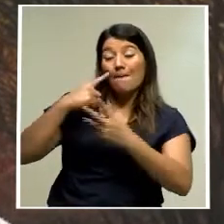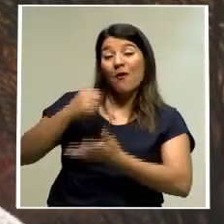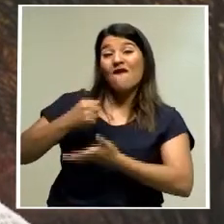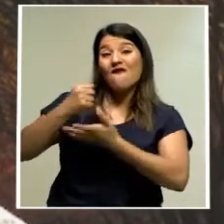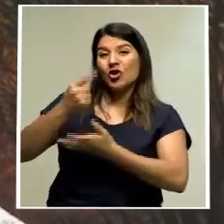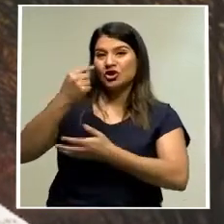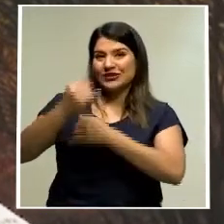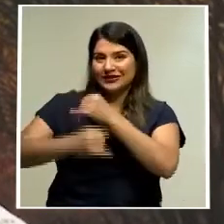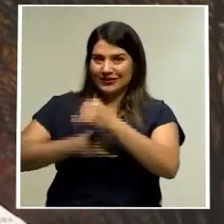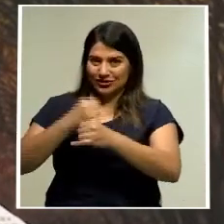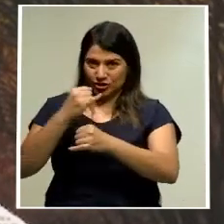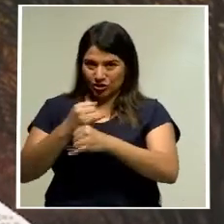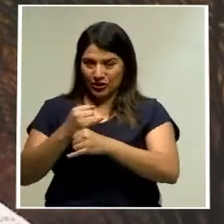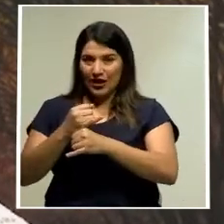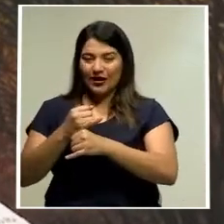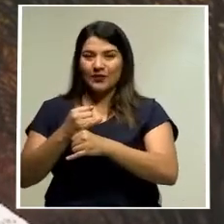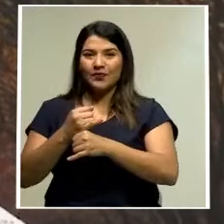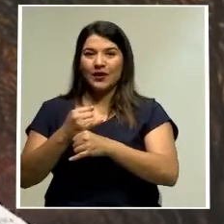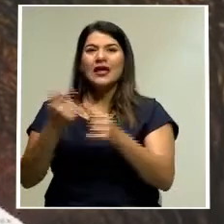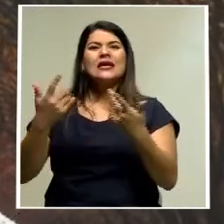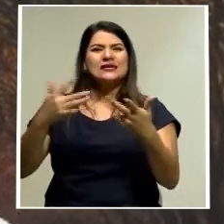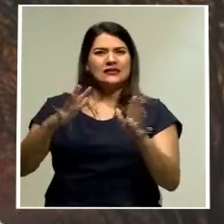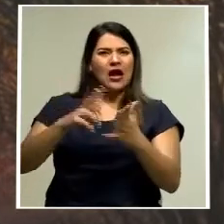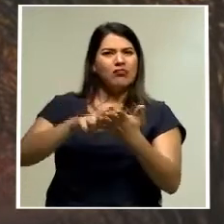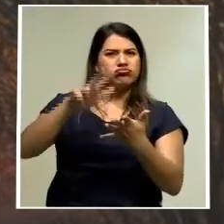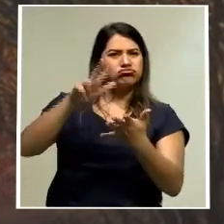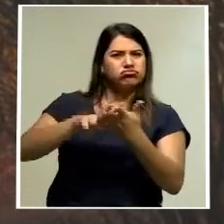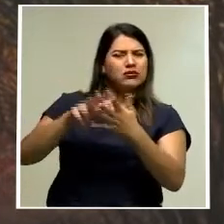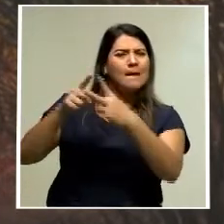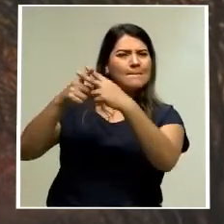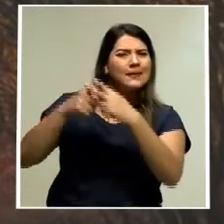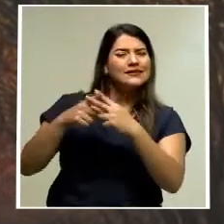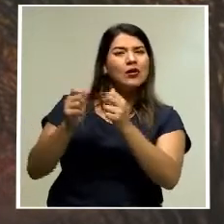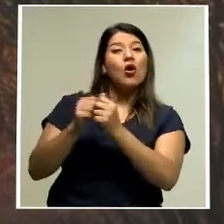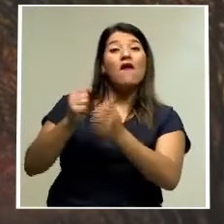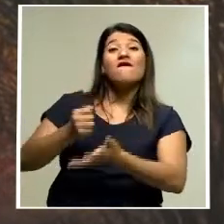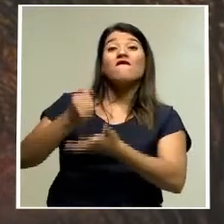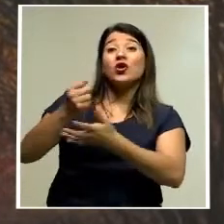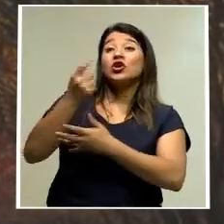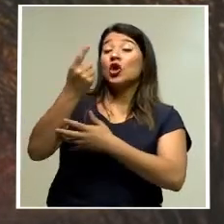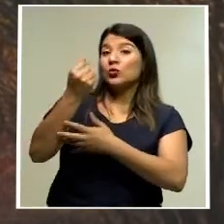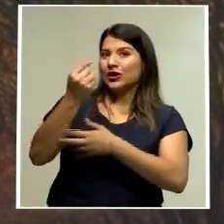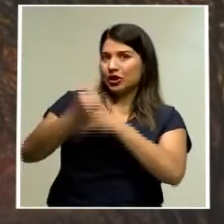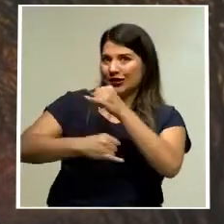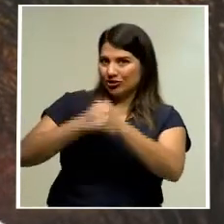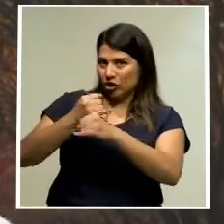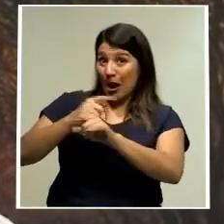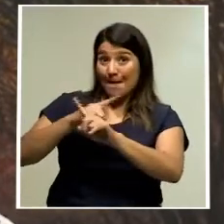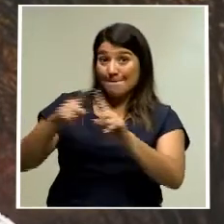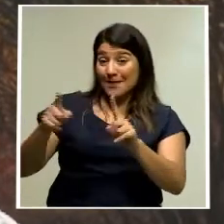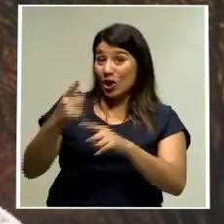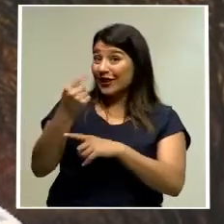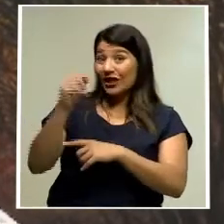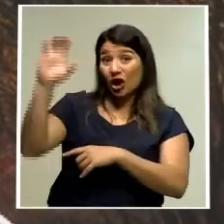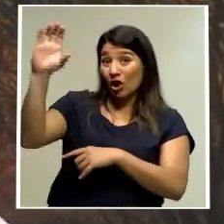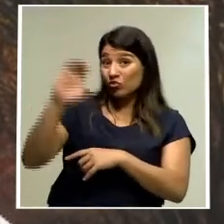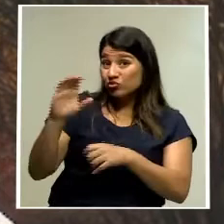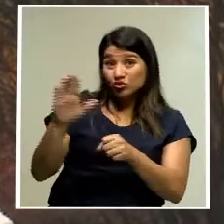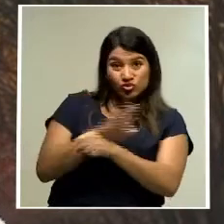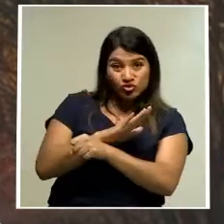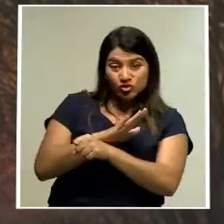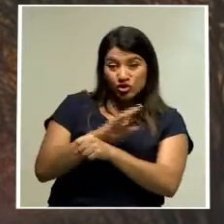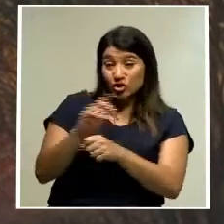Legislativa. Sin embargo, el desembolso de esos créditos se va a dar en tres tractos y va a ir